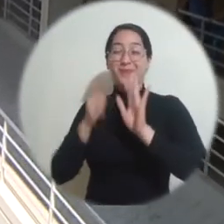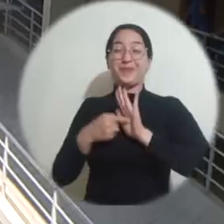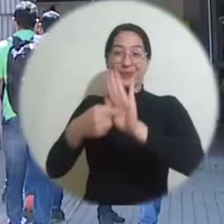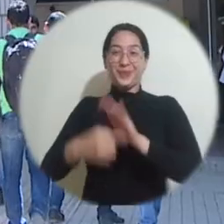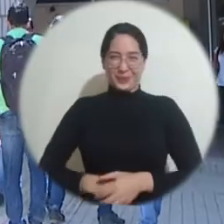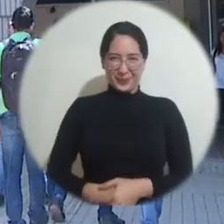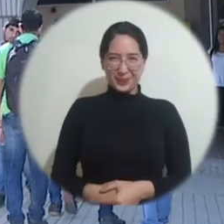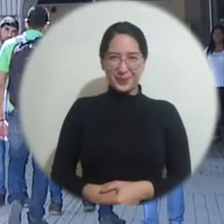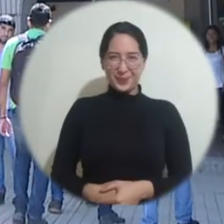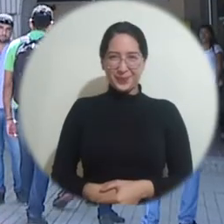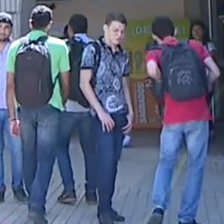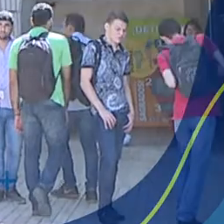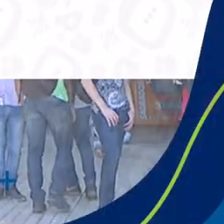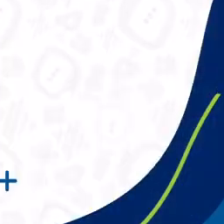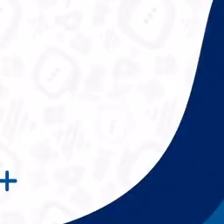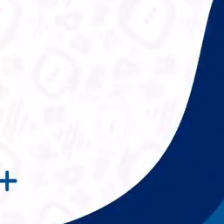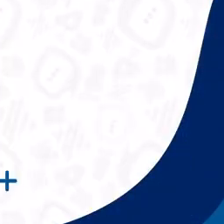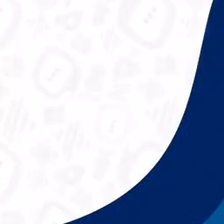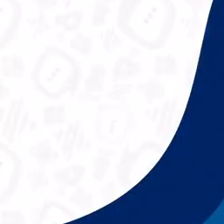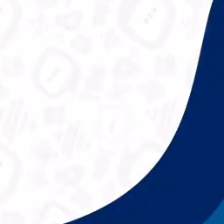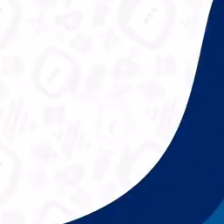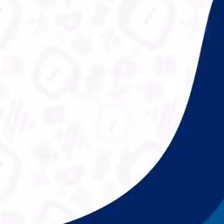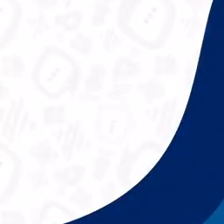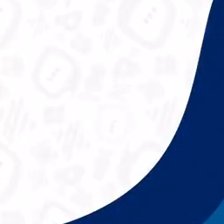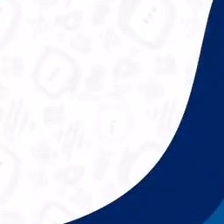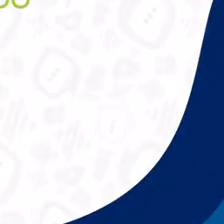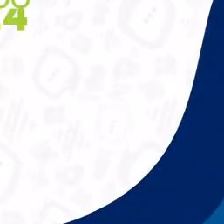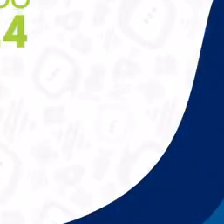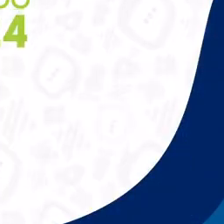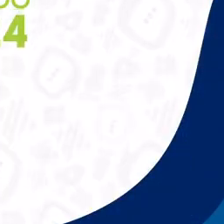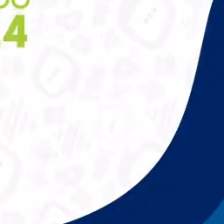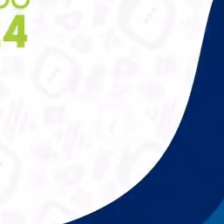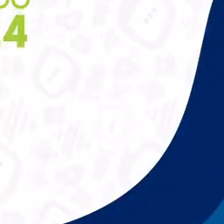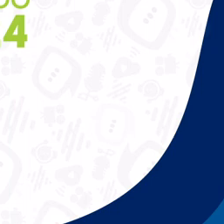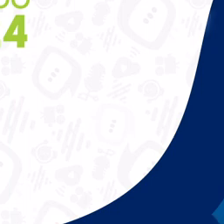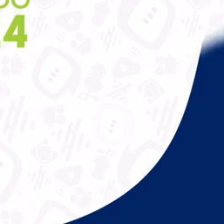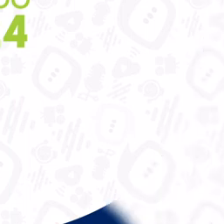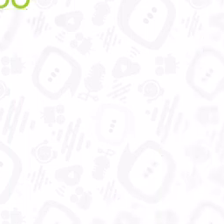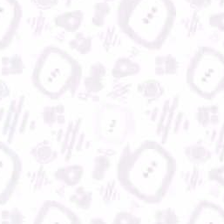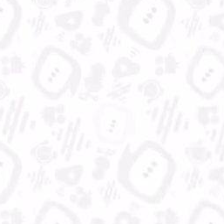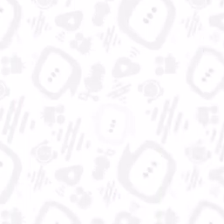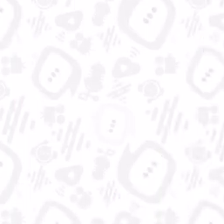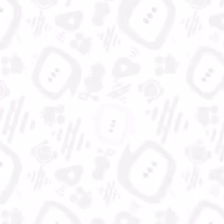ingreso a empleos públicos de carrera. Universidad del Magdalena, aún más incluyente e innovadora.